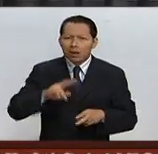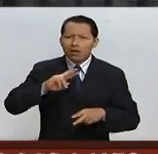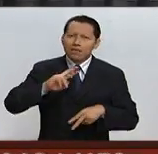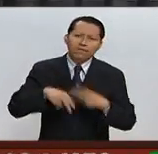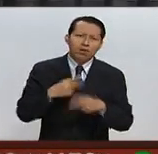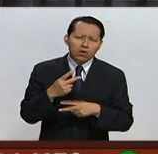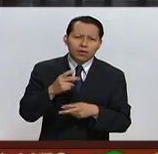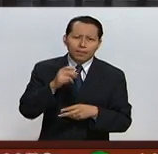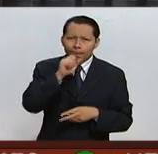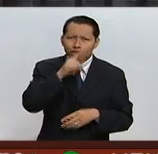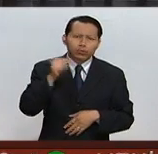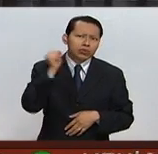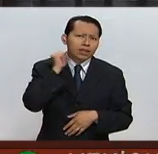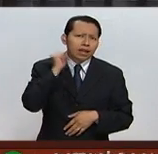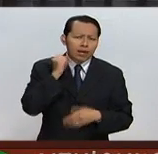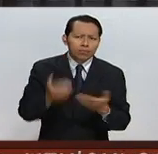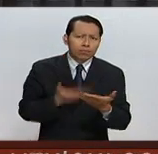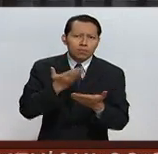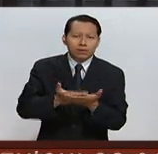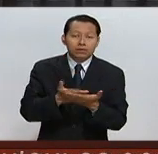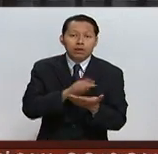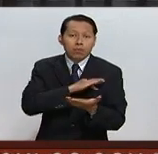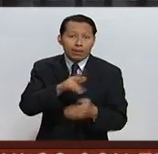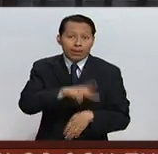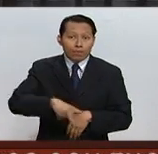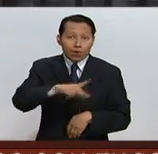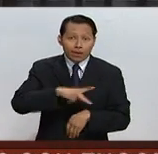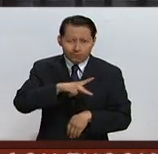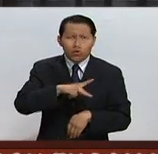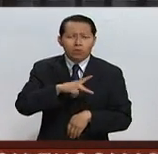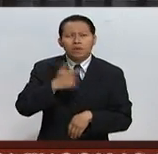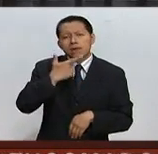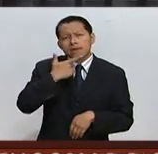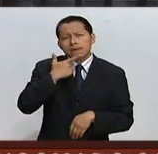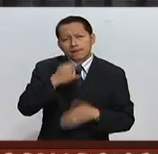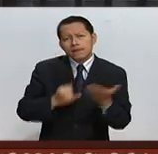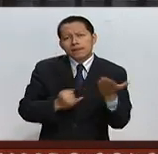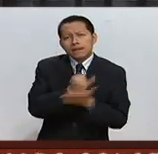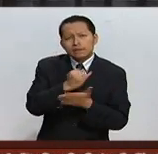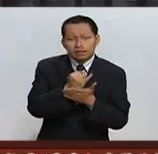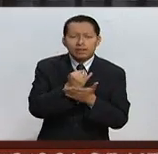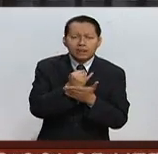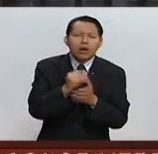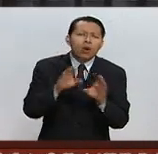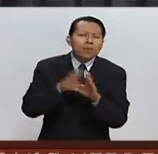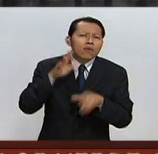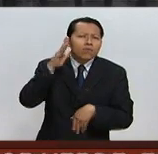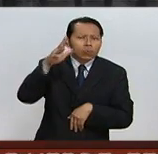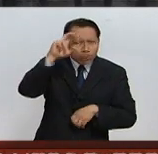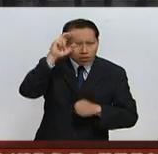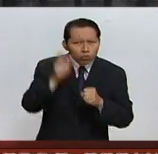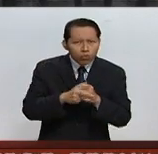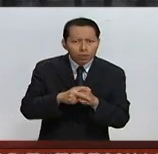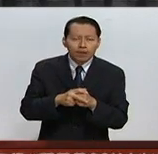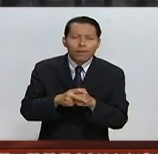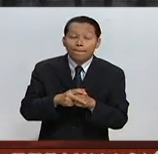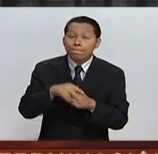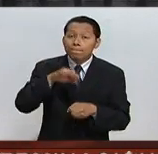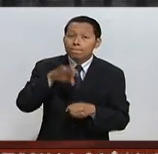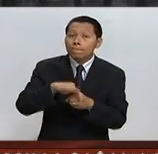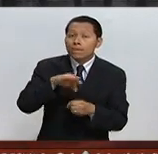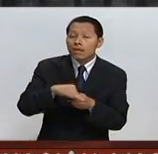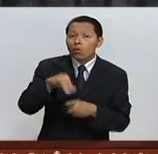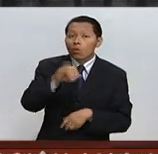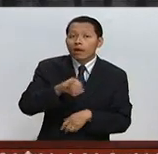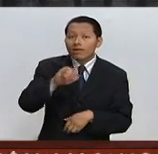al Parlamento y proponer que el pueblo británico decida nuestro futuro en Europa en un referéndum el jueves 23